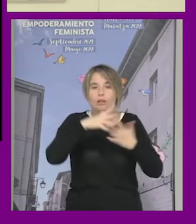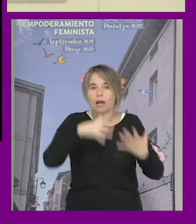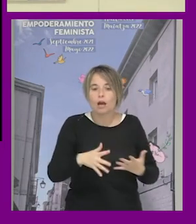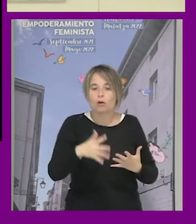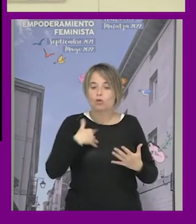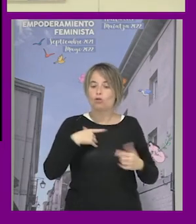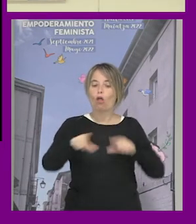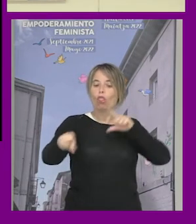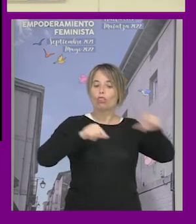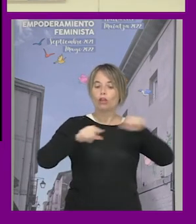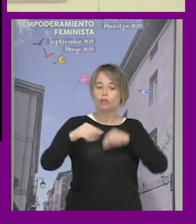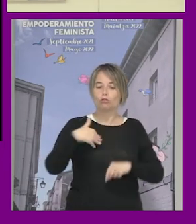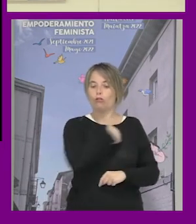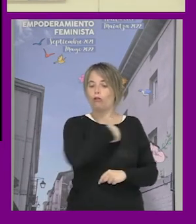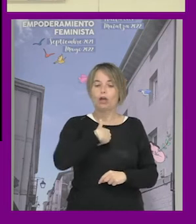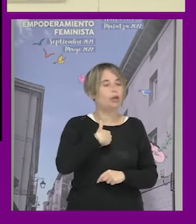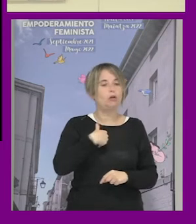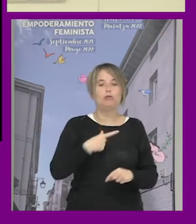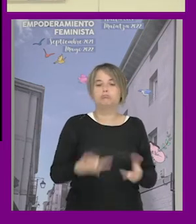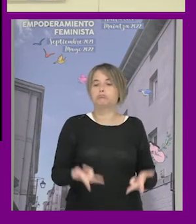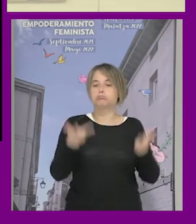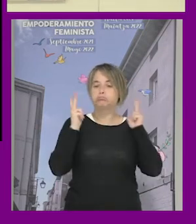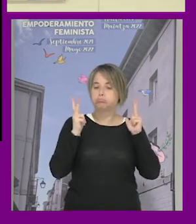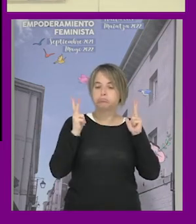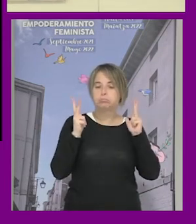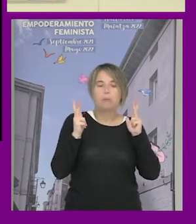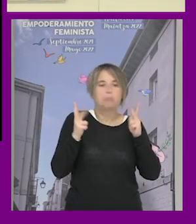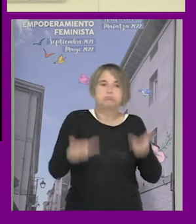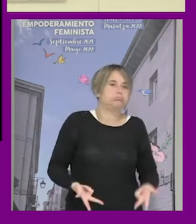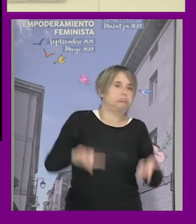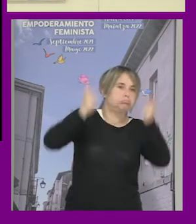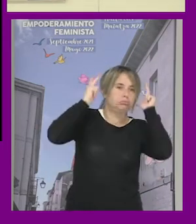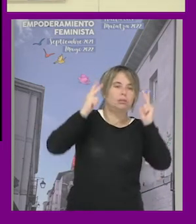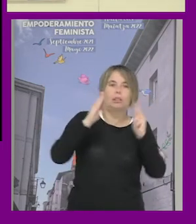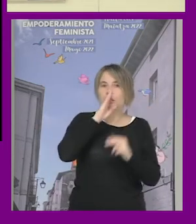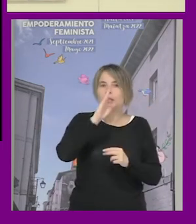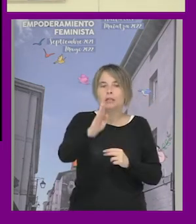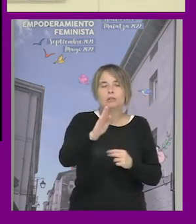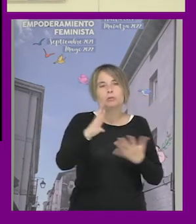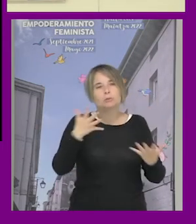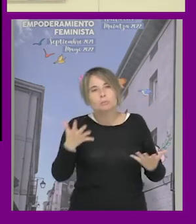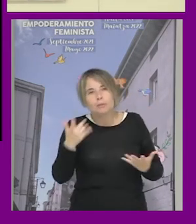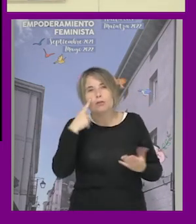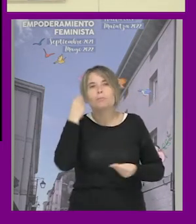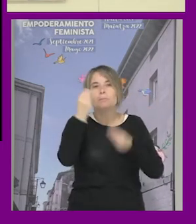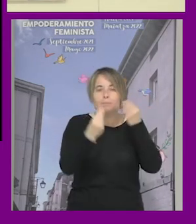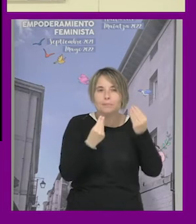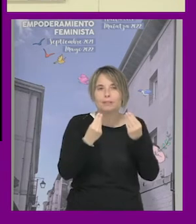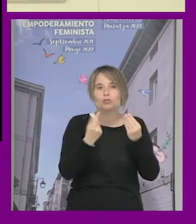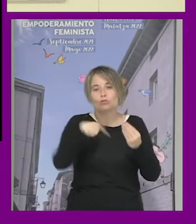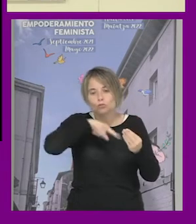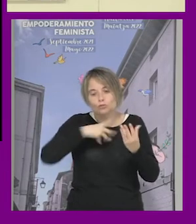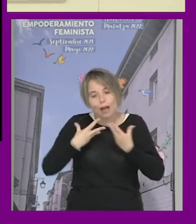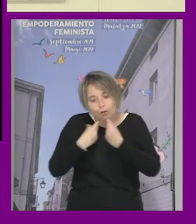autodeterminación de género parece como algo a no cuestionar y creo que es cuestionable que no podamos